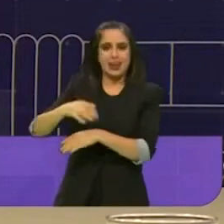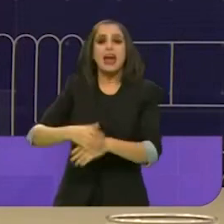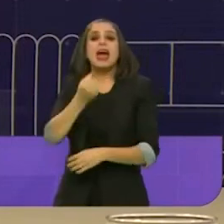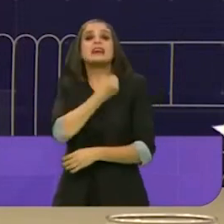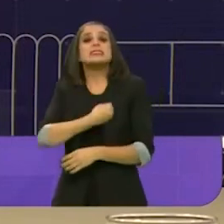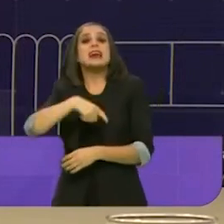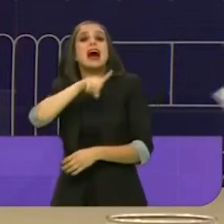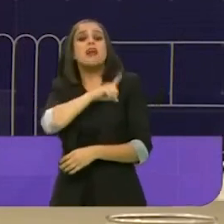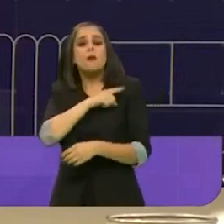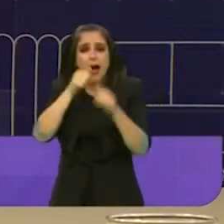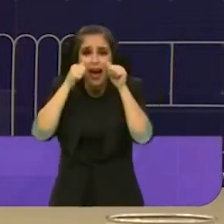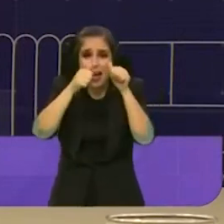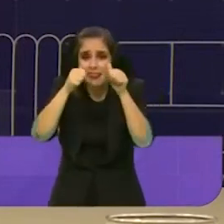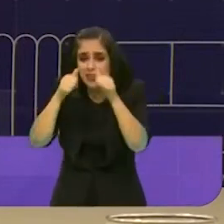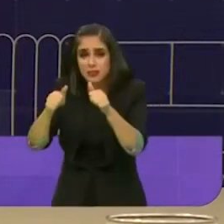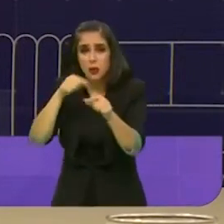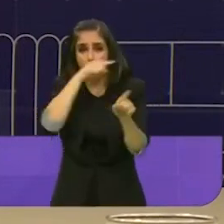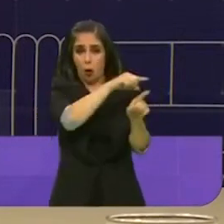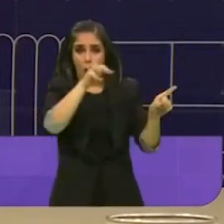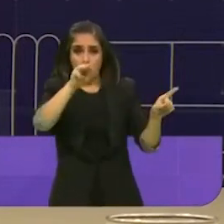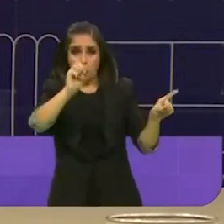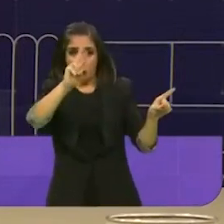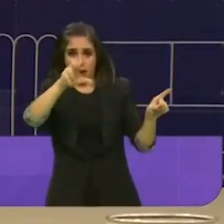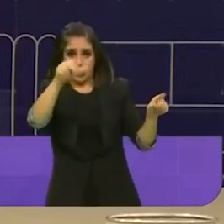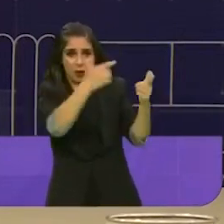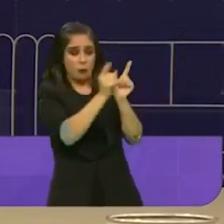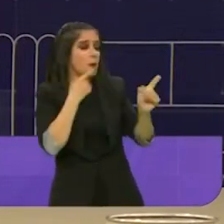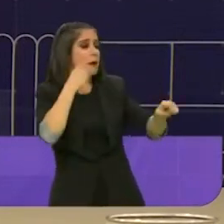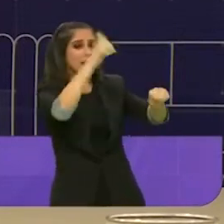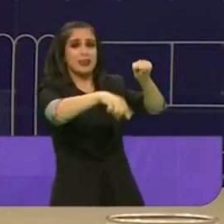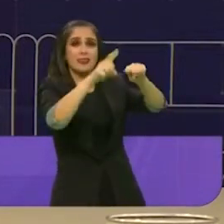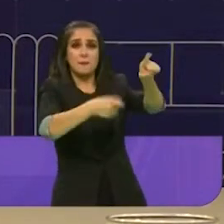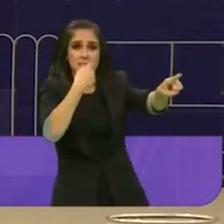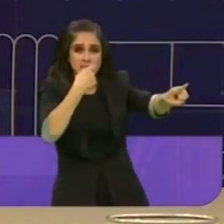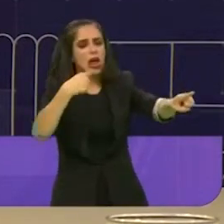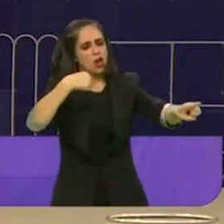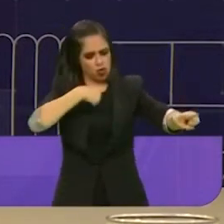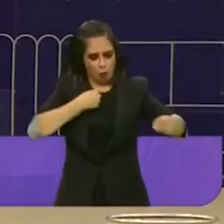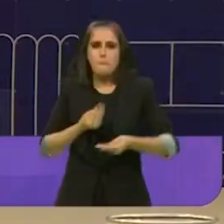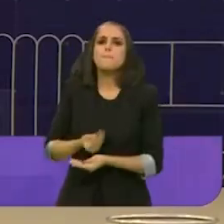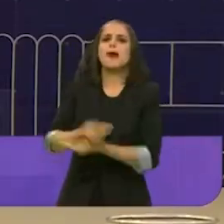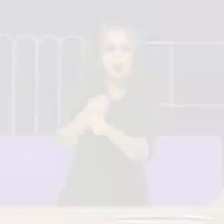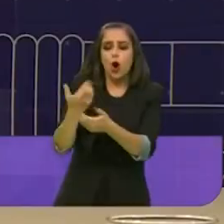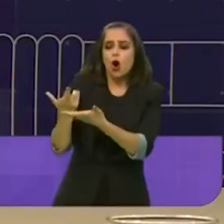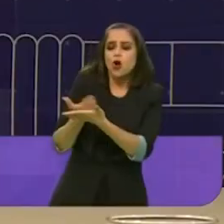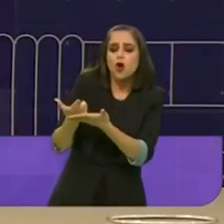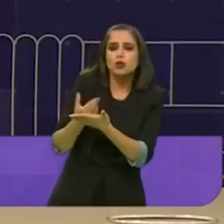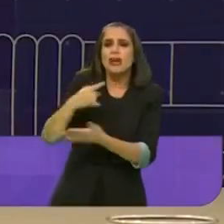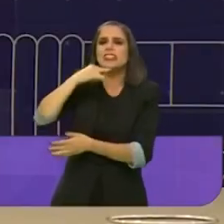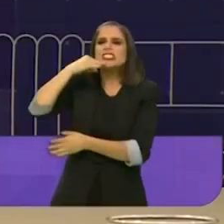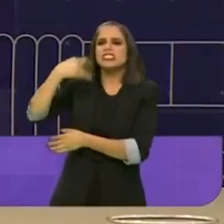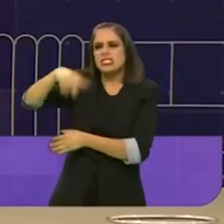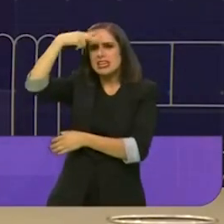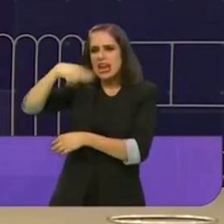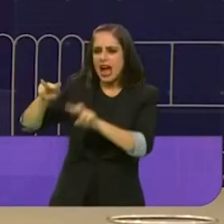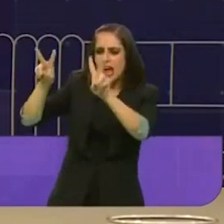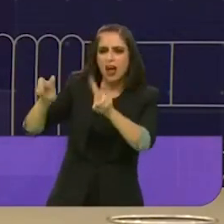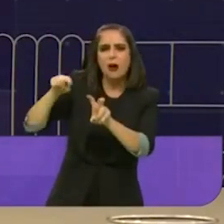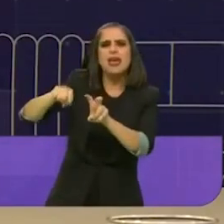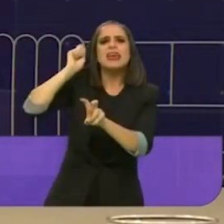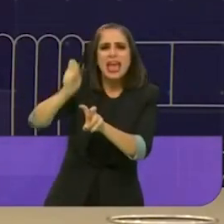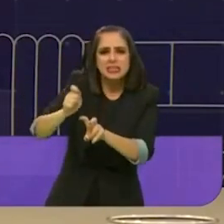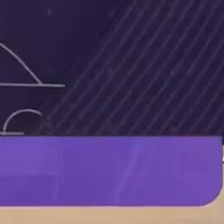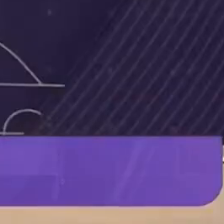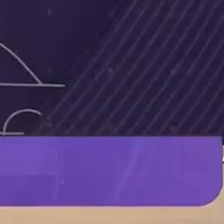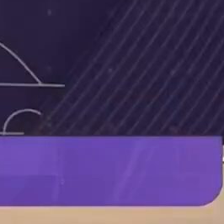medicinas que te quitó Morena te las vamos a regresar. Seguro popular, vamos a regresar las estancias